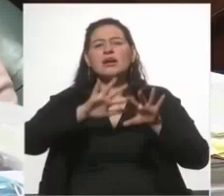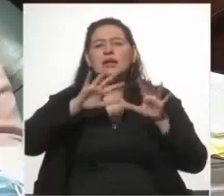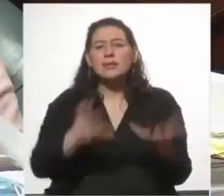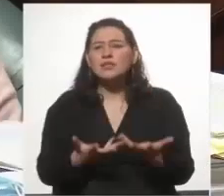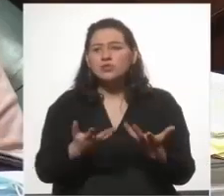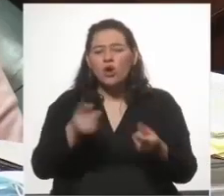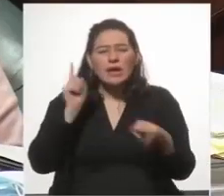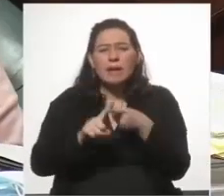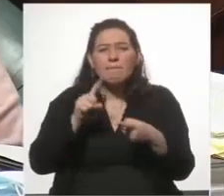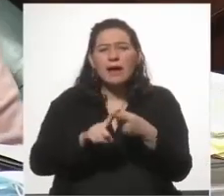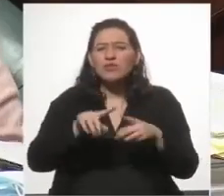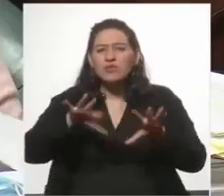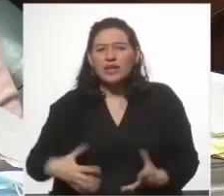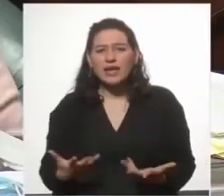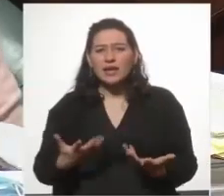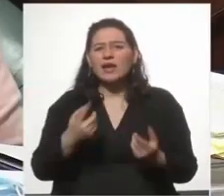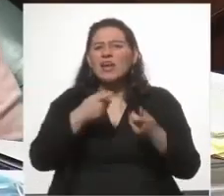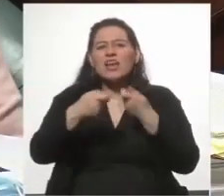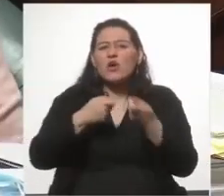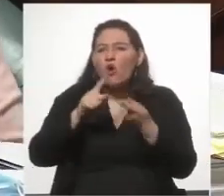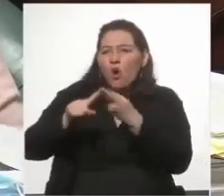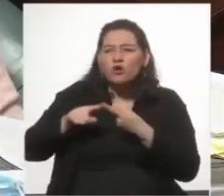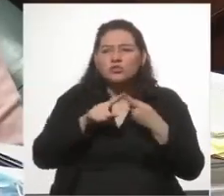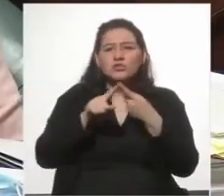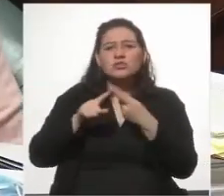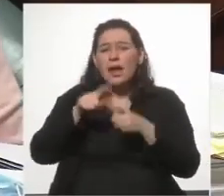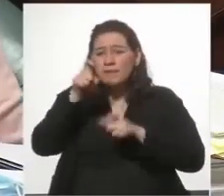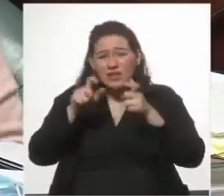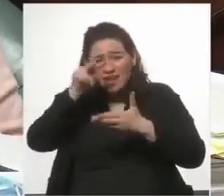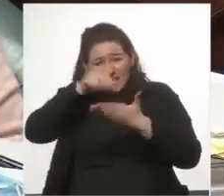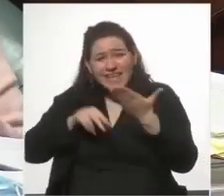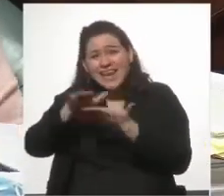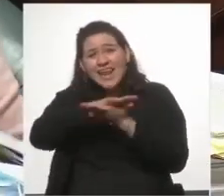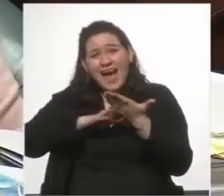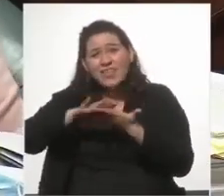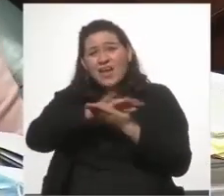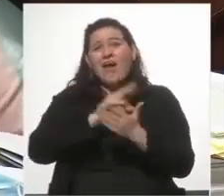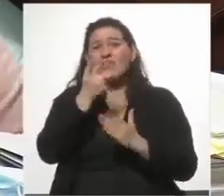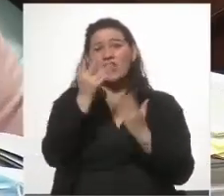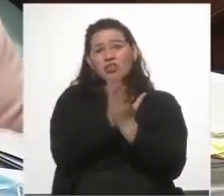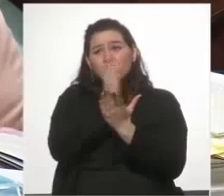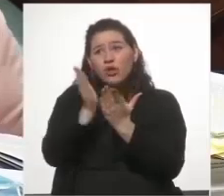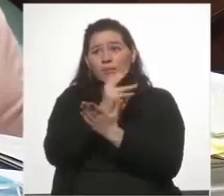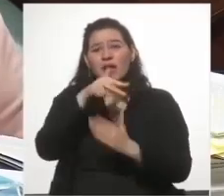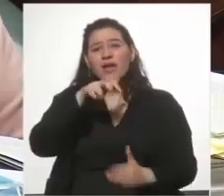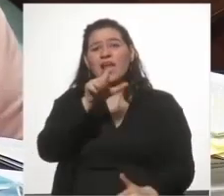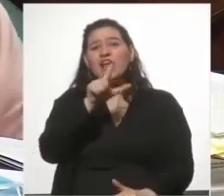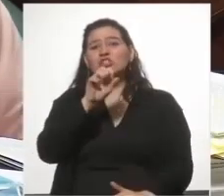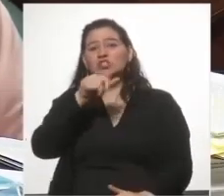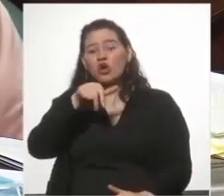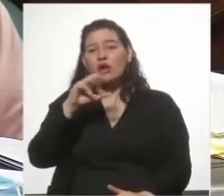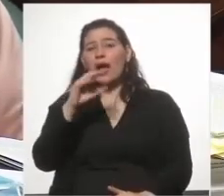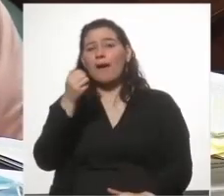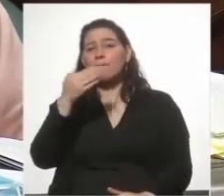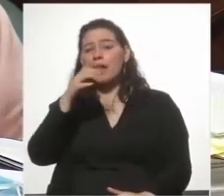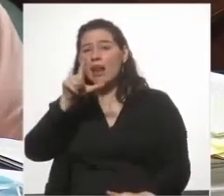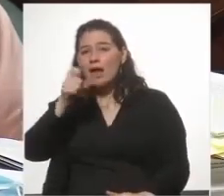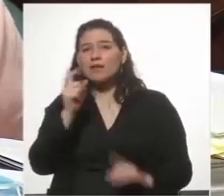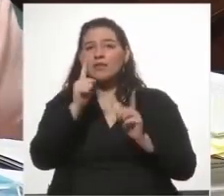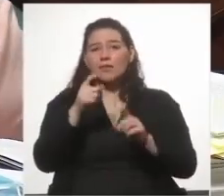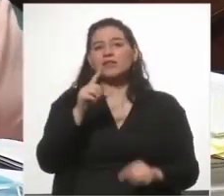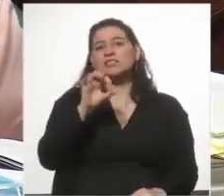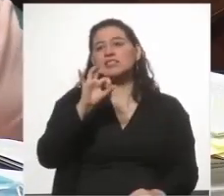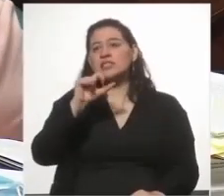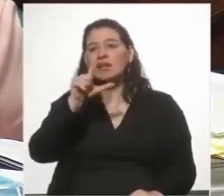pactos hubo? ¿Qué negociaciones? Nadie leyó los tres tomos de Nelson, Caula y de Alberto